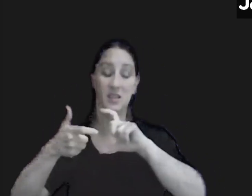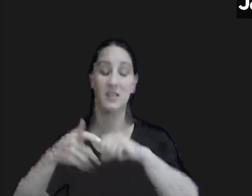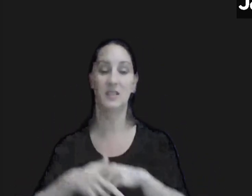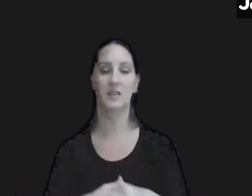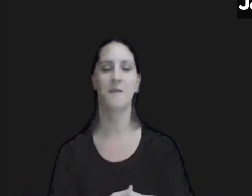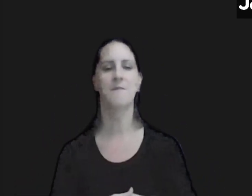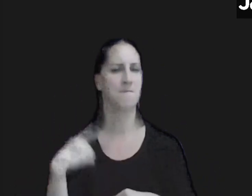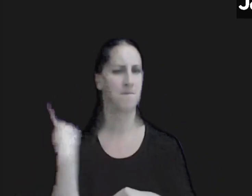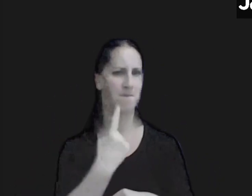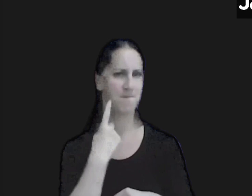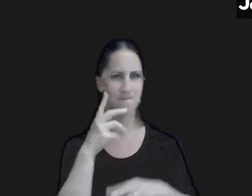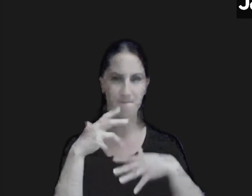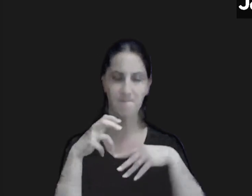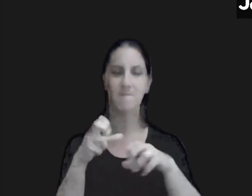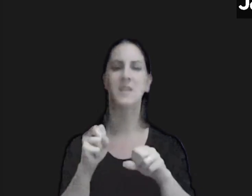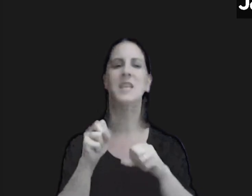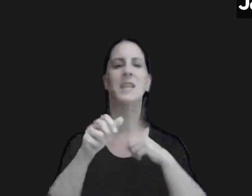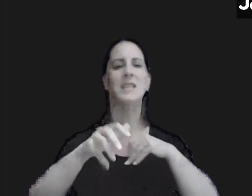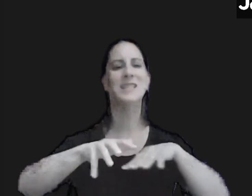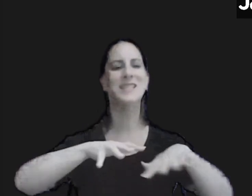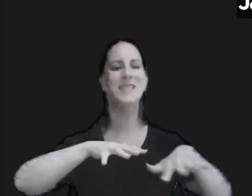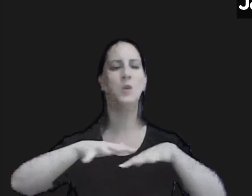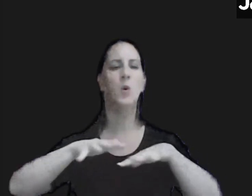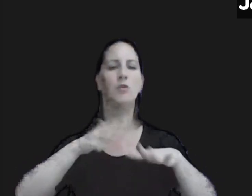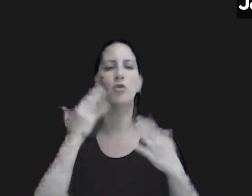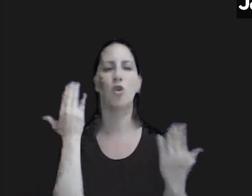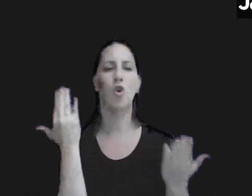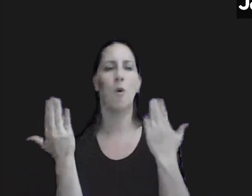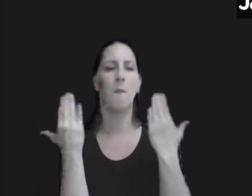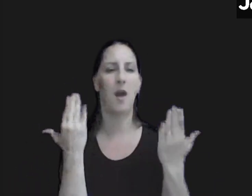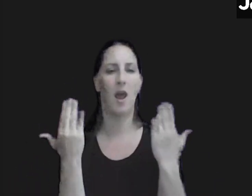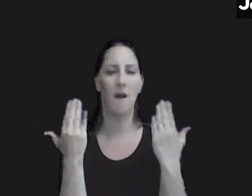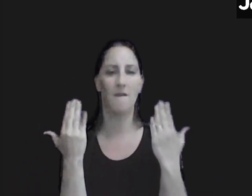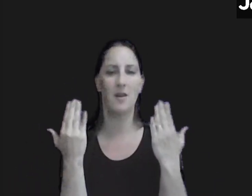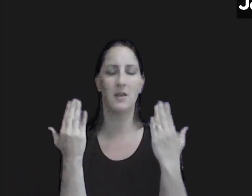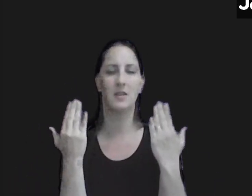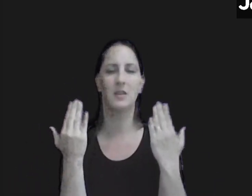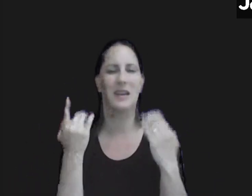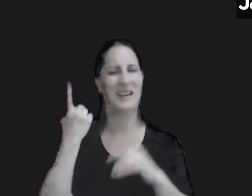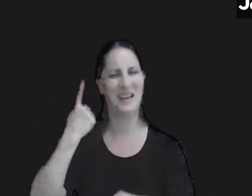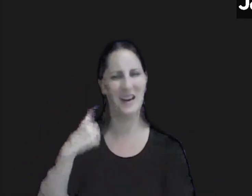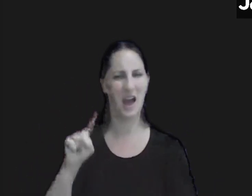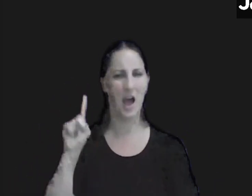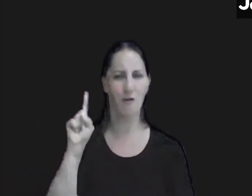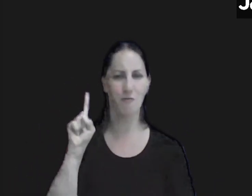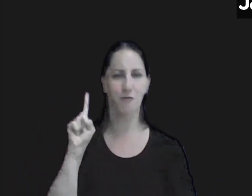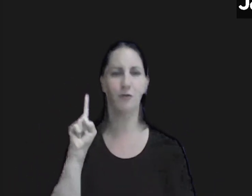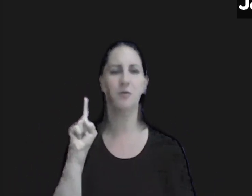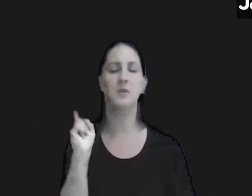encontrado con situaciones de comparables medidas raros que para nosotros